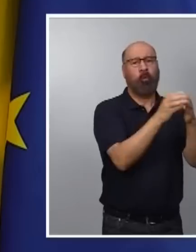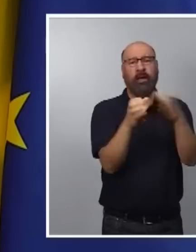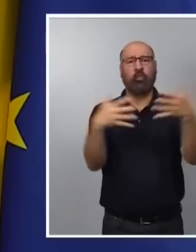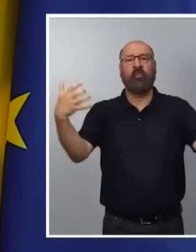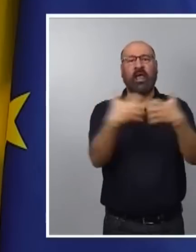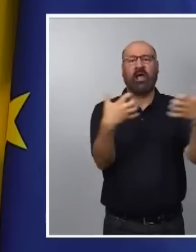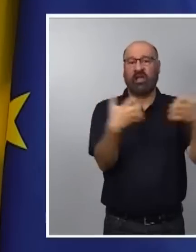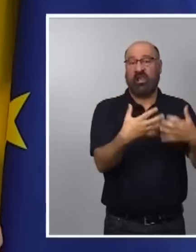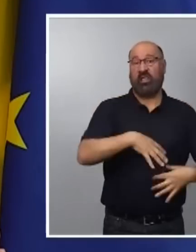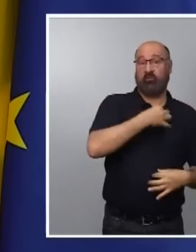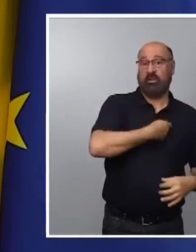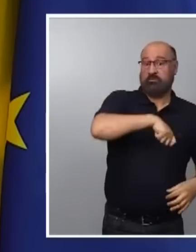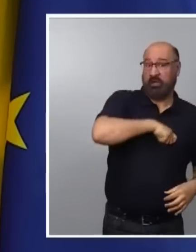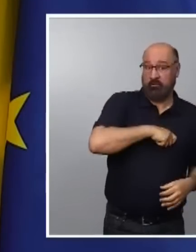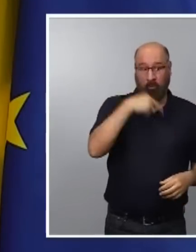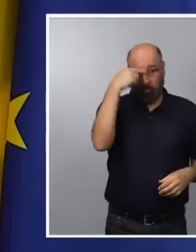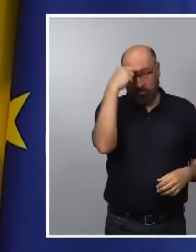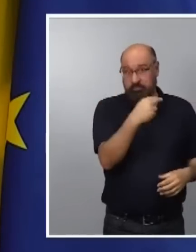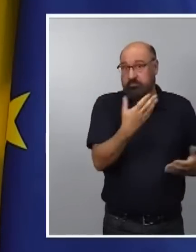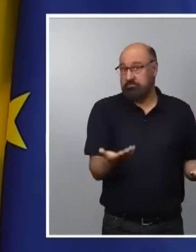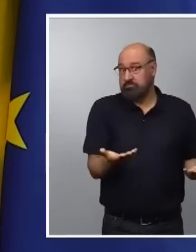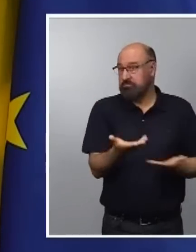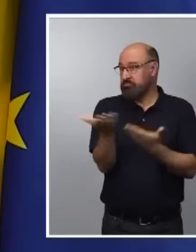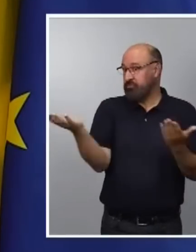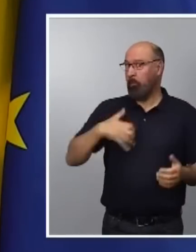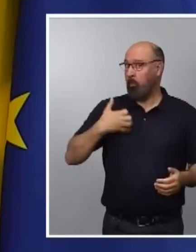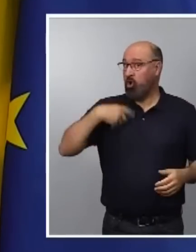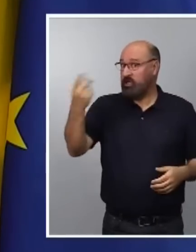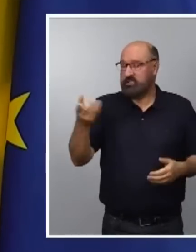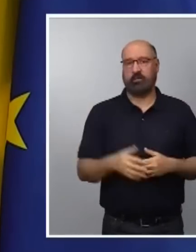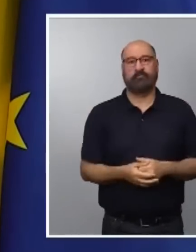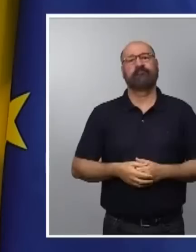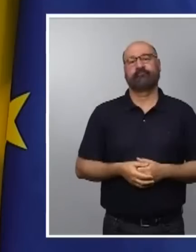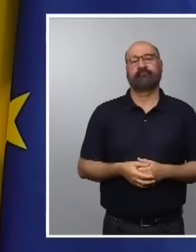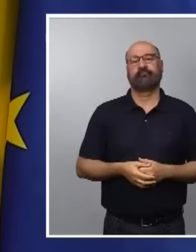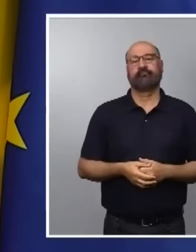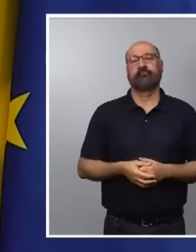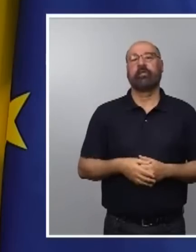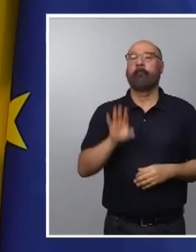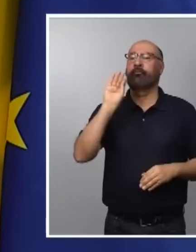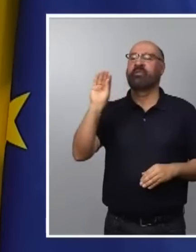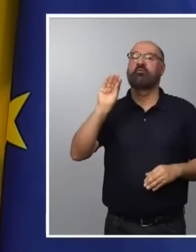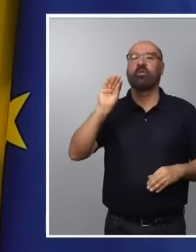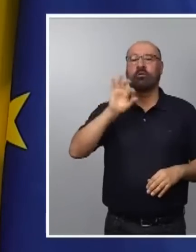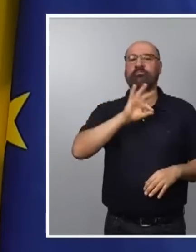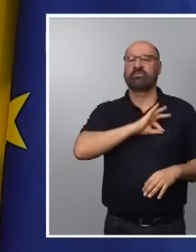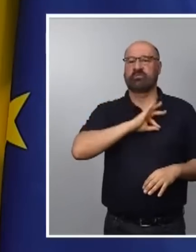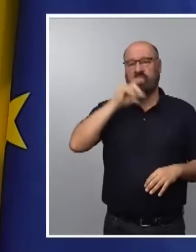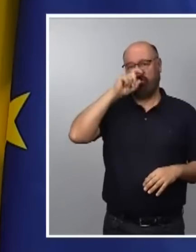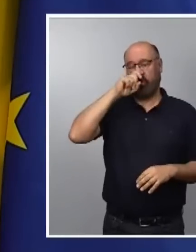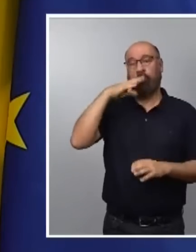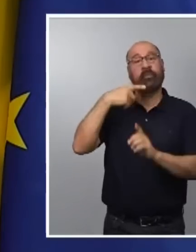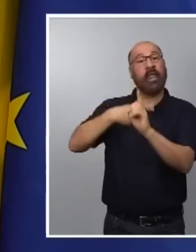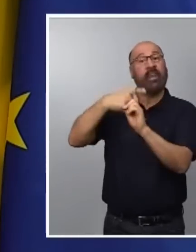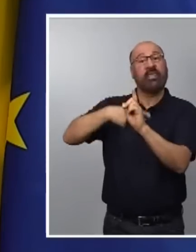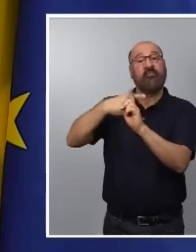son muy pertinentes, igual de pertinentes que son ver exactamente cuál es el nivel de retroceso y de derogación de avances